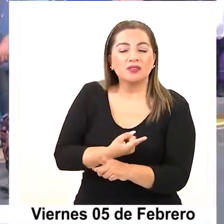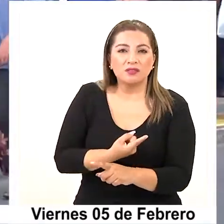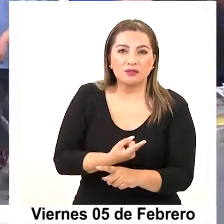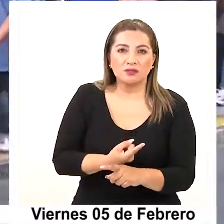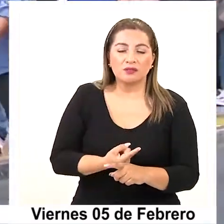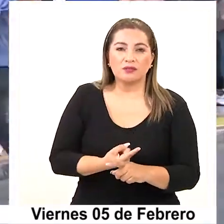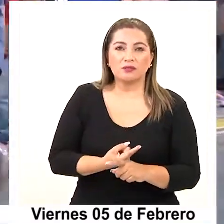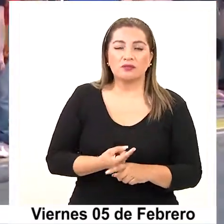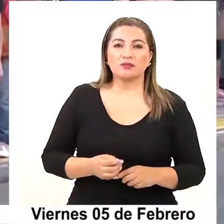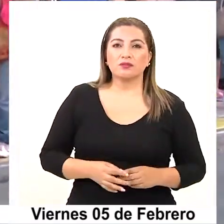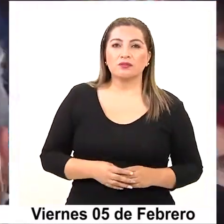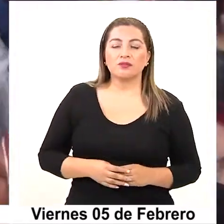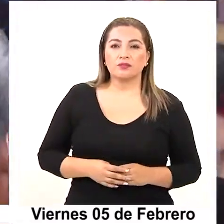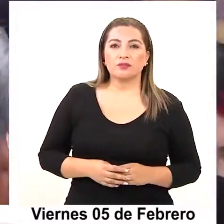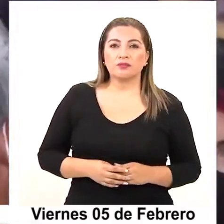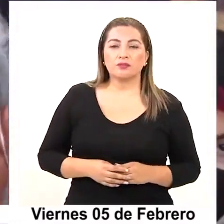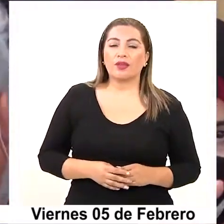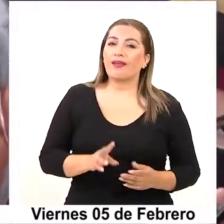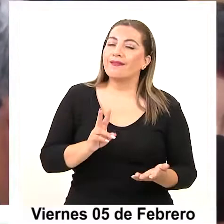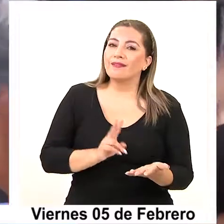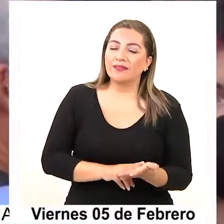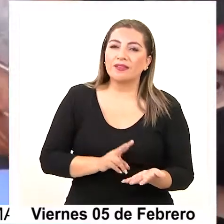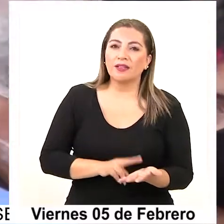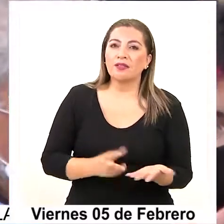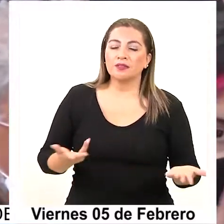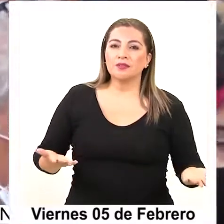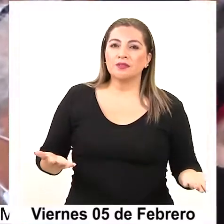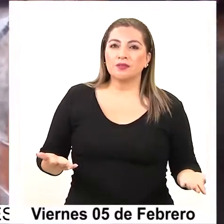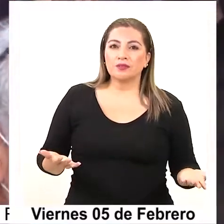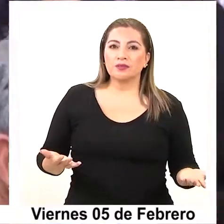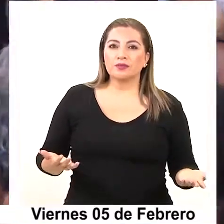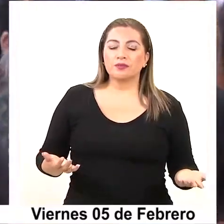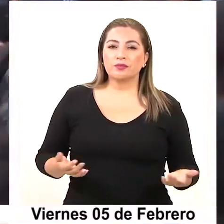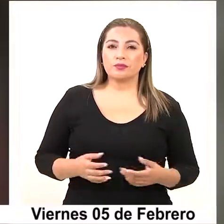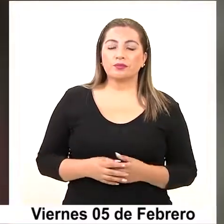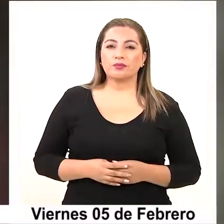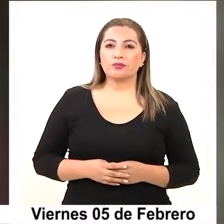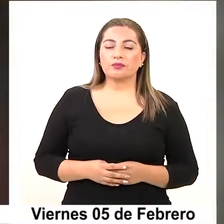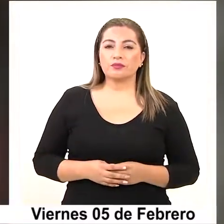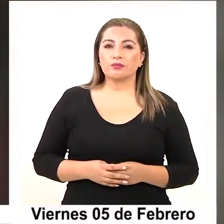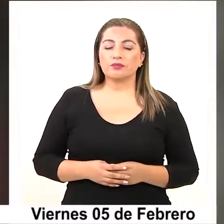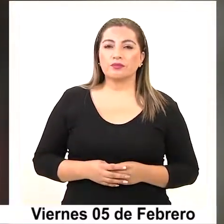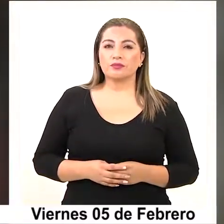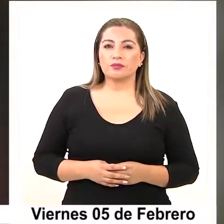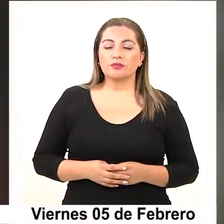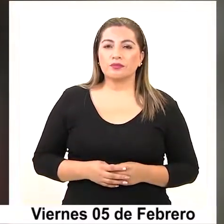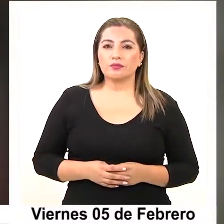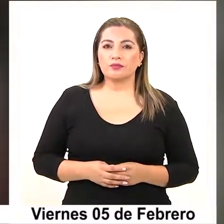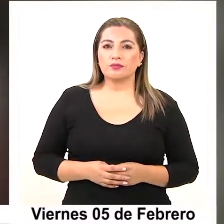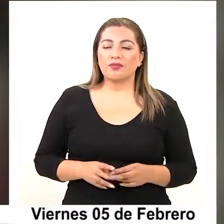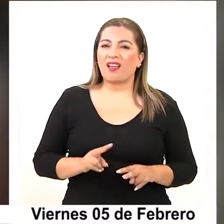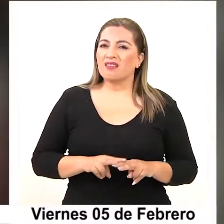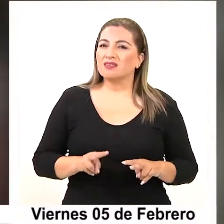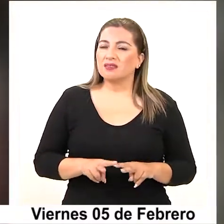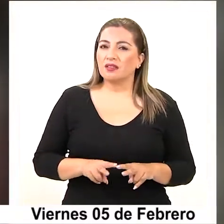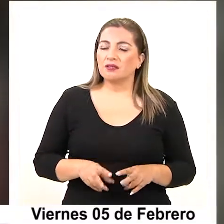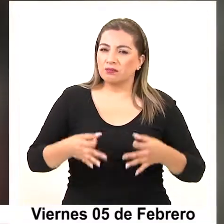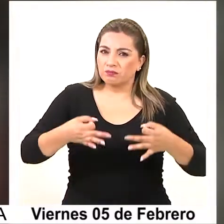pero el ideal es que realmente se concluyan adecuadamente